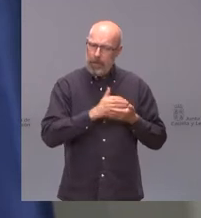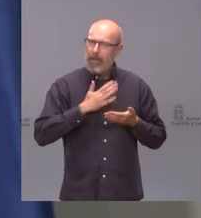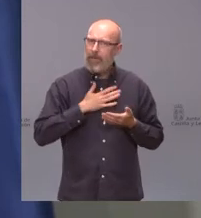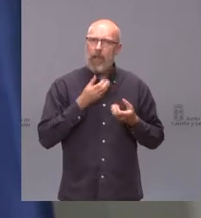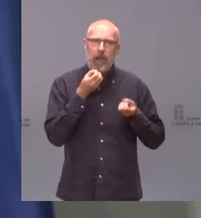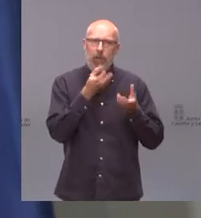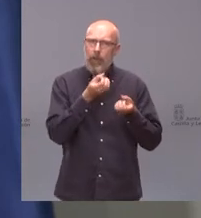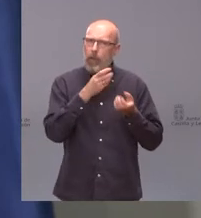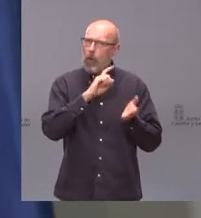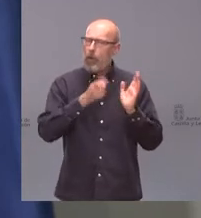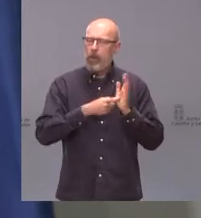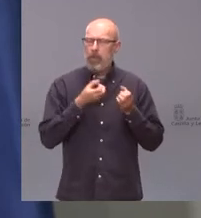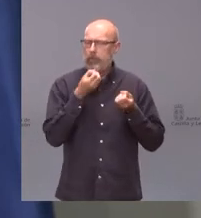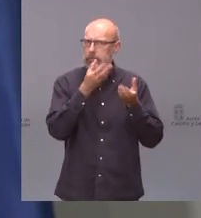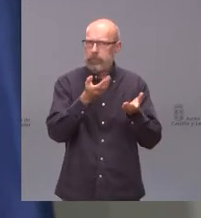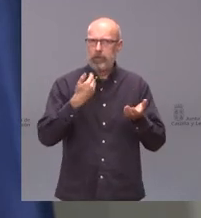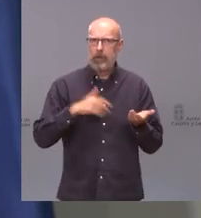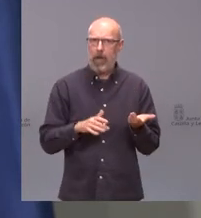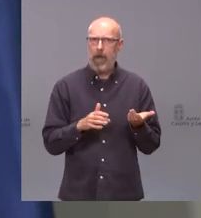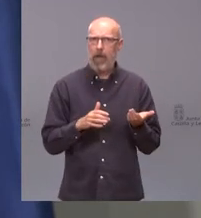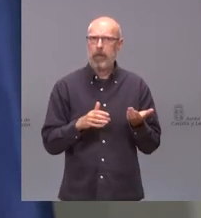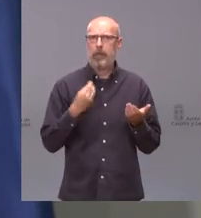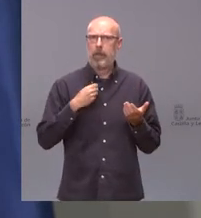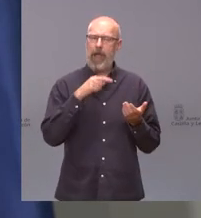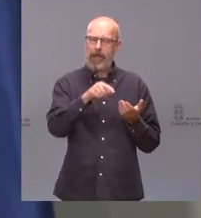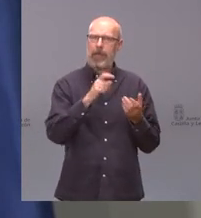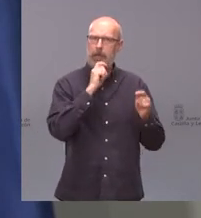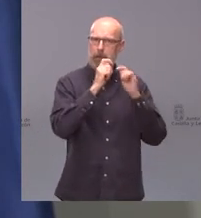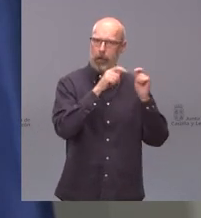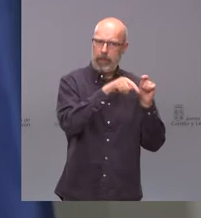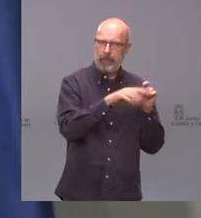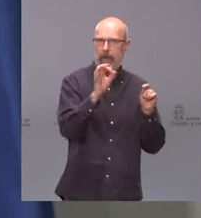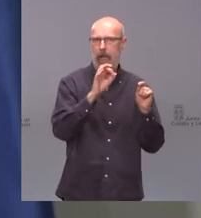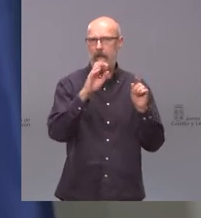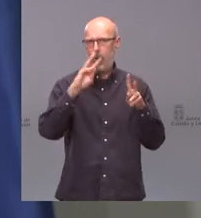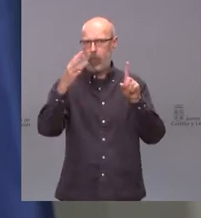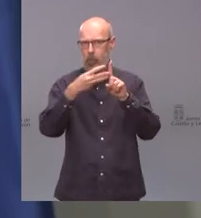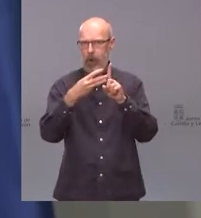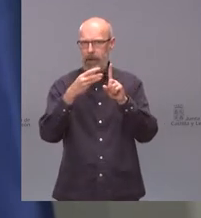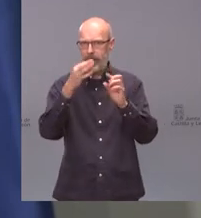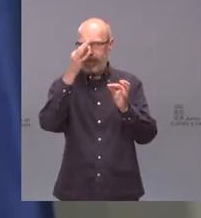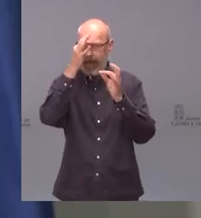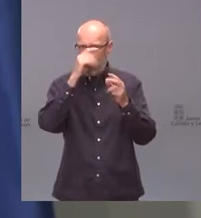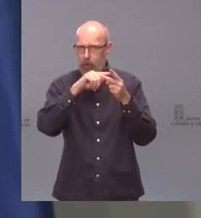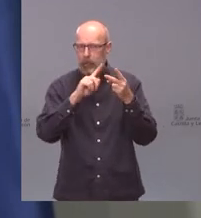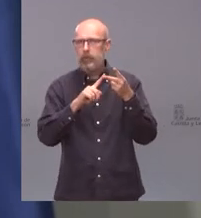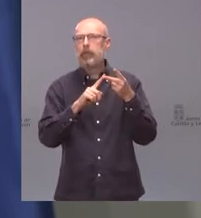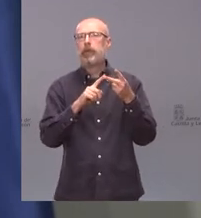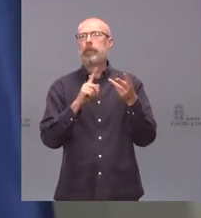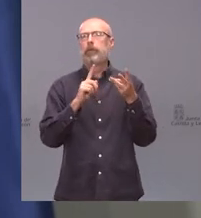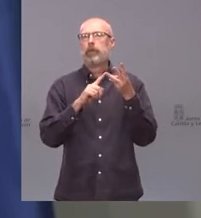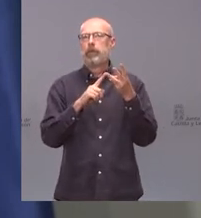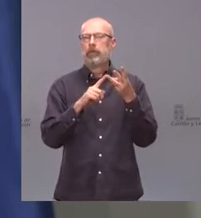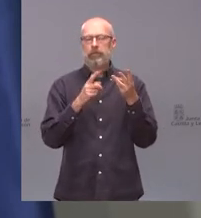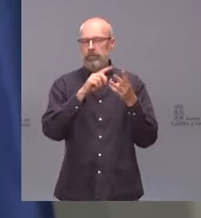no solo toda la información que proporcionamos aquí en cada rueda de prensa en nuestra página de datos abiertos siendo la comunidad